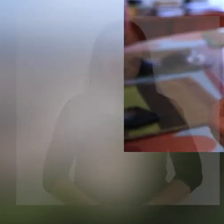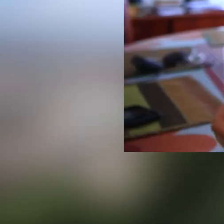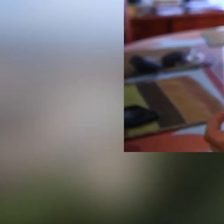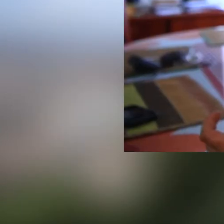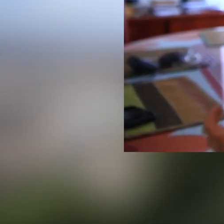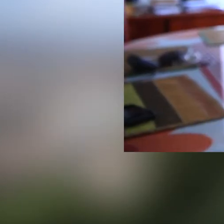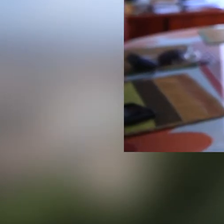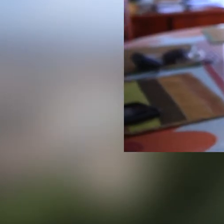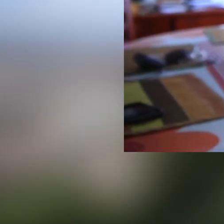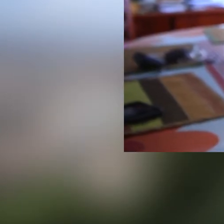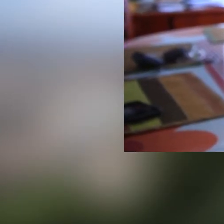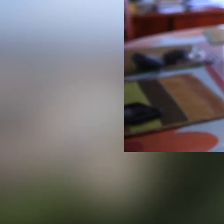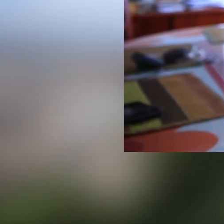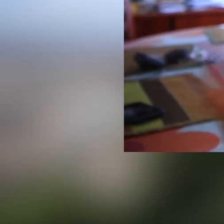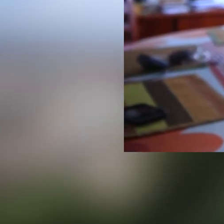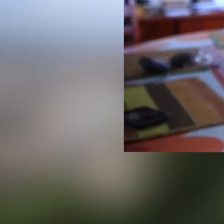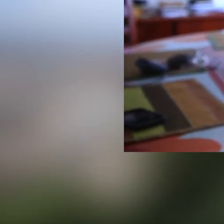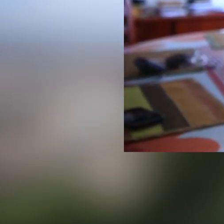un héroe.